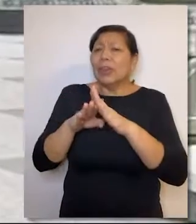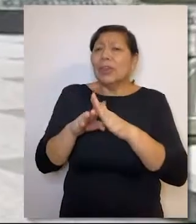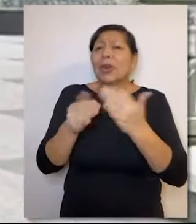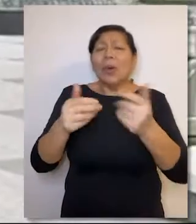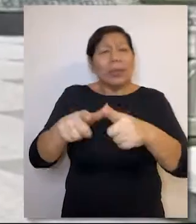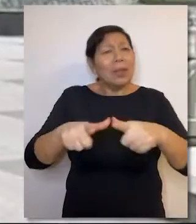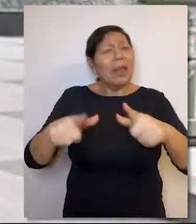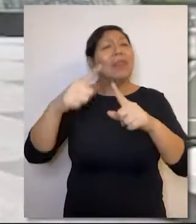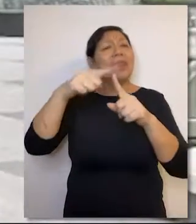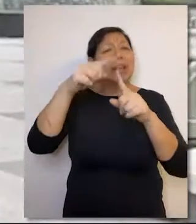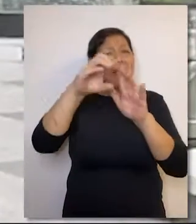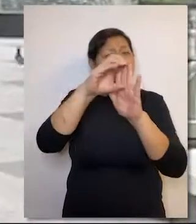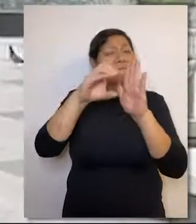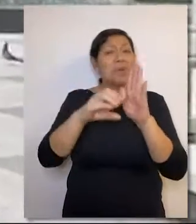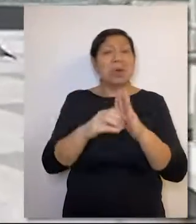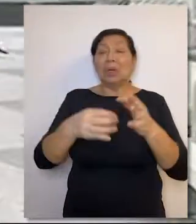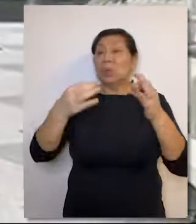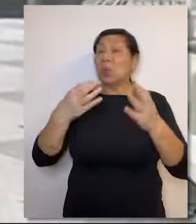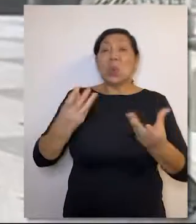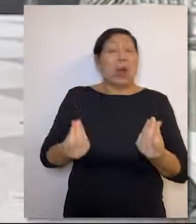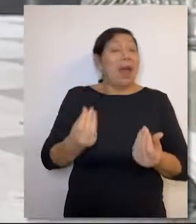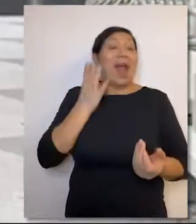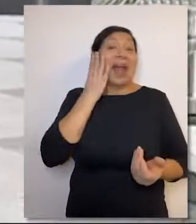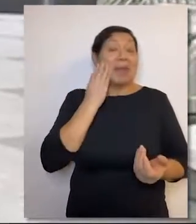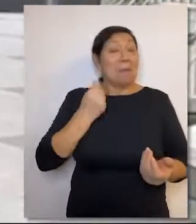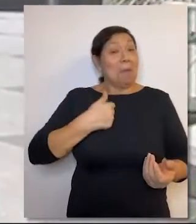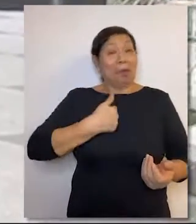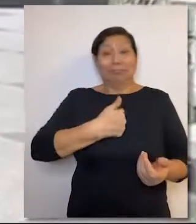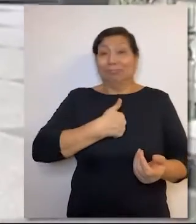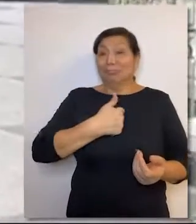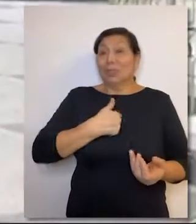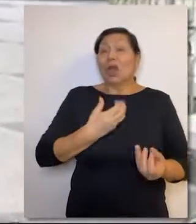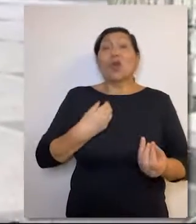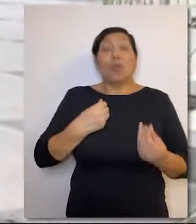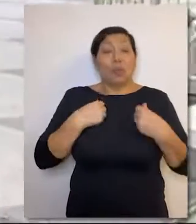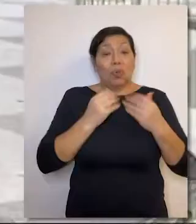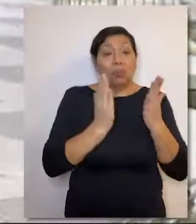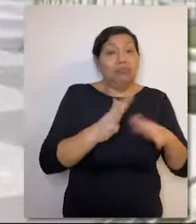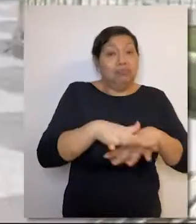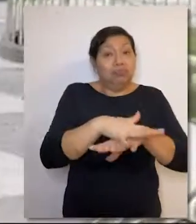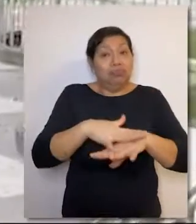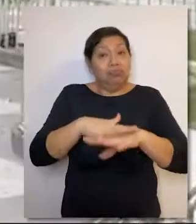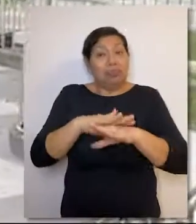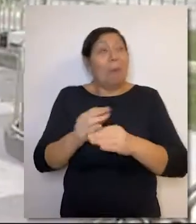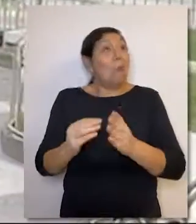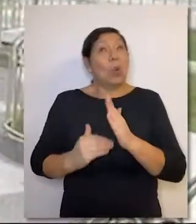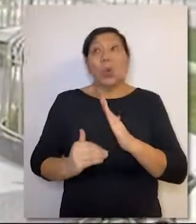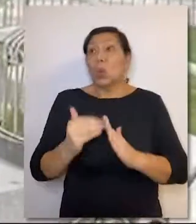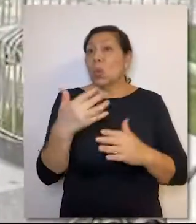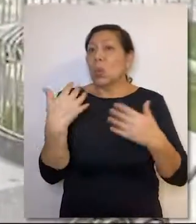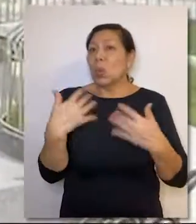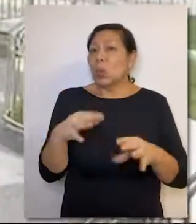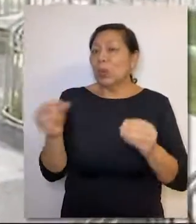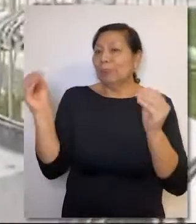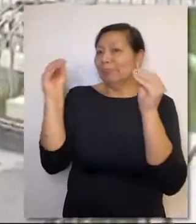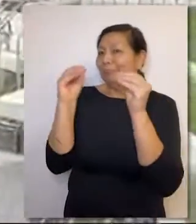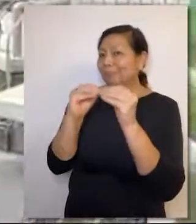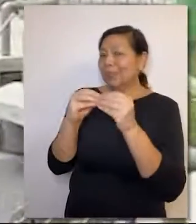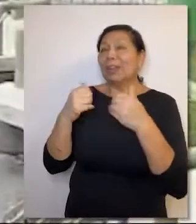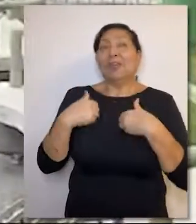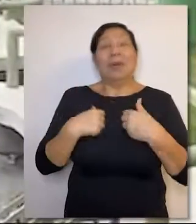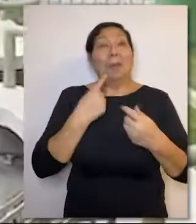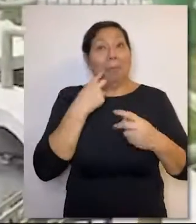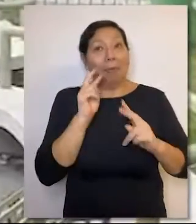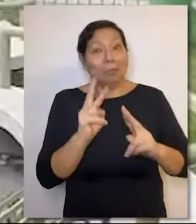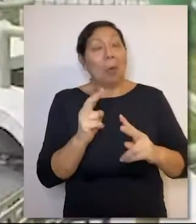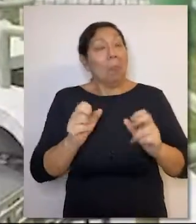dentro de los pasillos del Tribunal. La verdad que ha sido una experiencia para mí, como comunicador, bastante enriquecedora, la